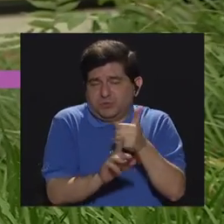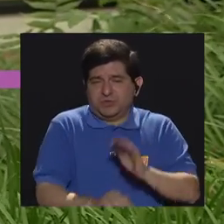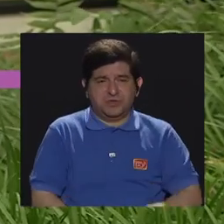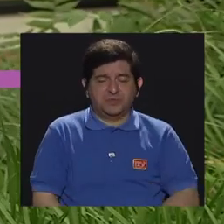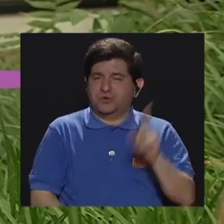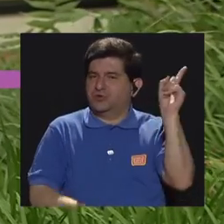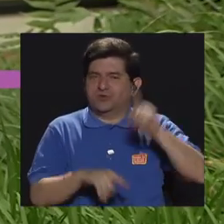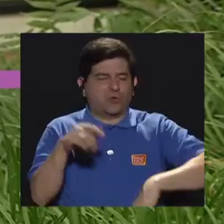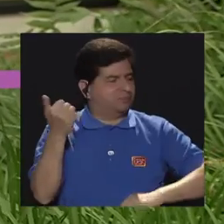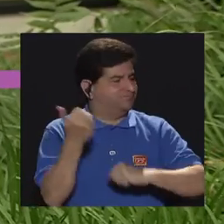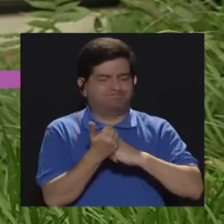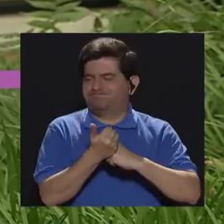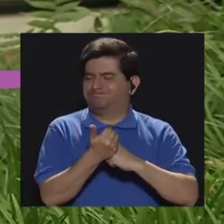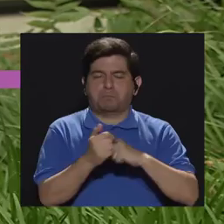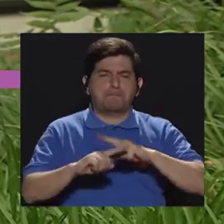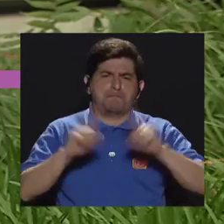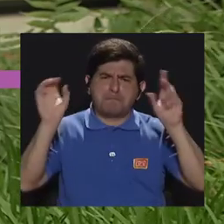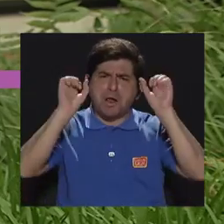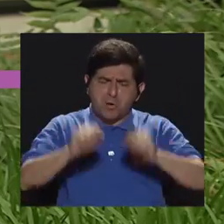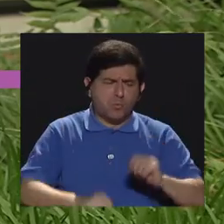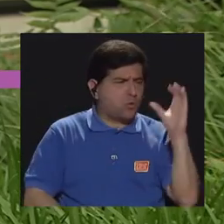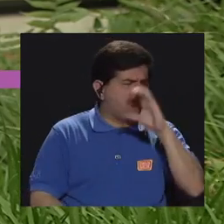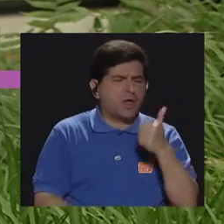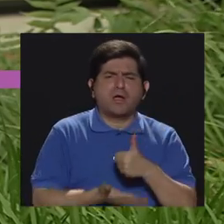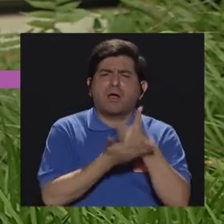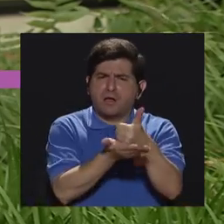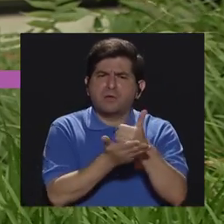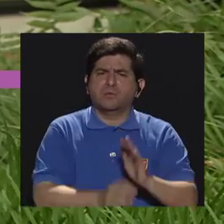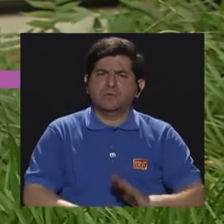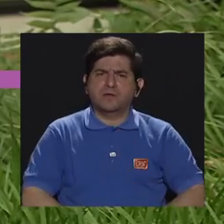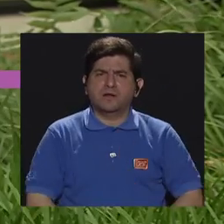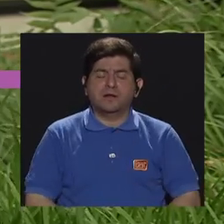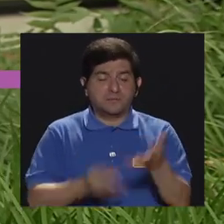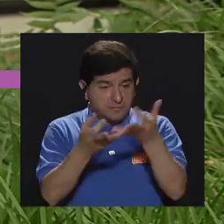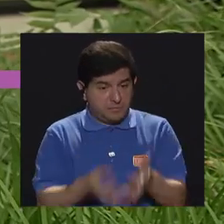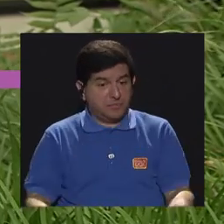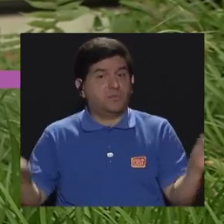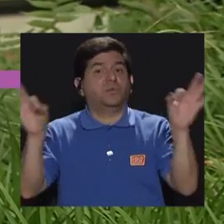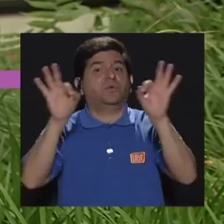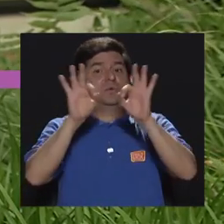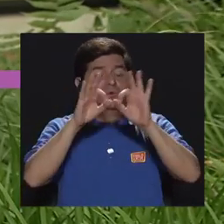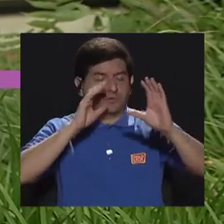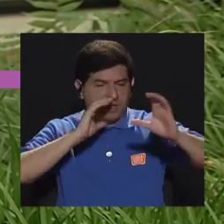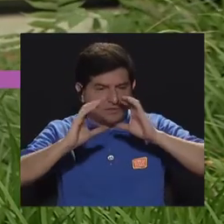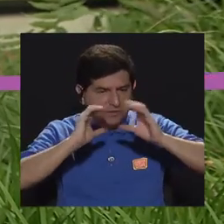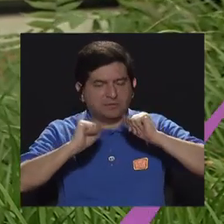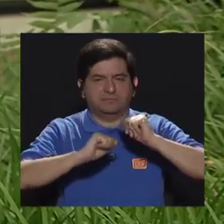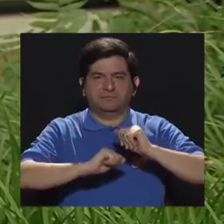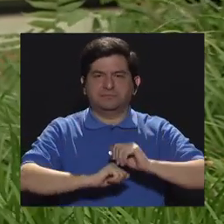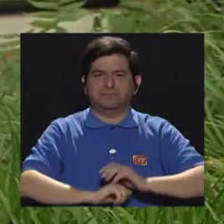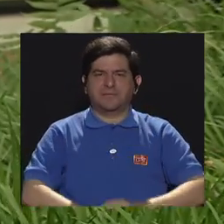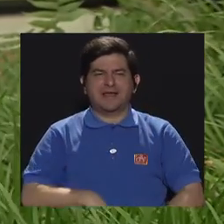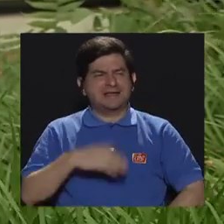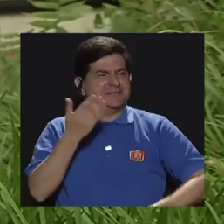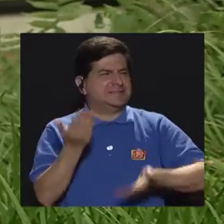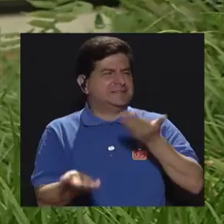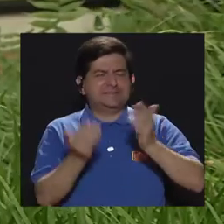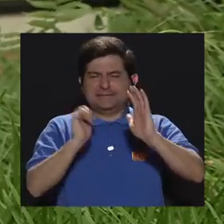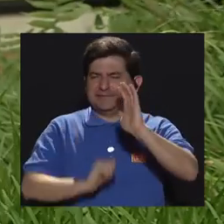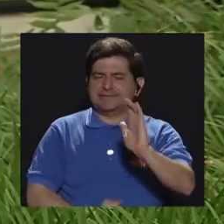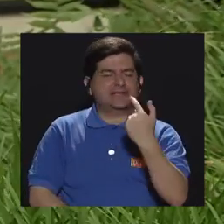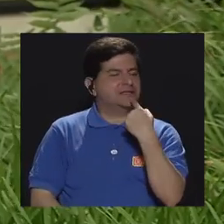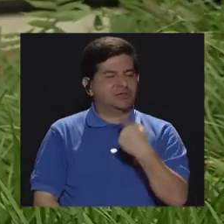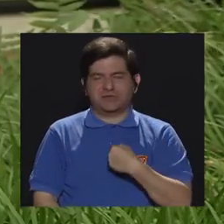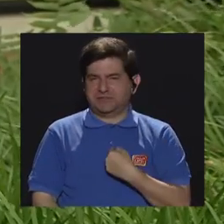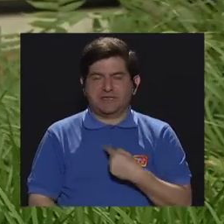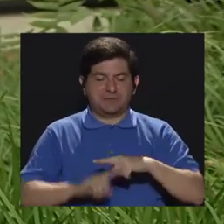no pueden brindarle ese apoyo, pero pueden conseguir otros apoyos. Entonces, es importante también esa comunicación. Tal vez el niño no nos